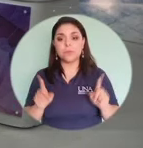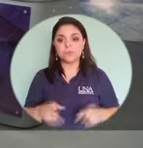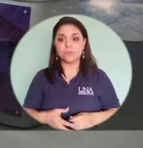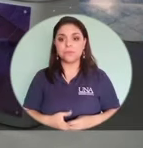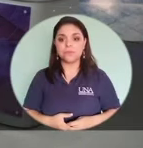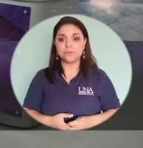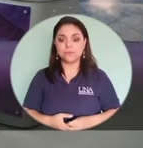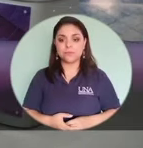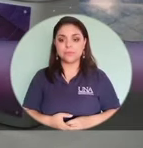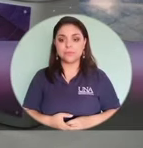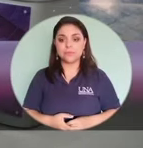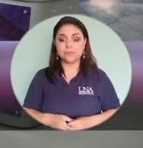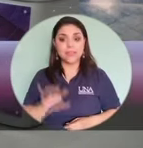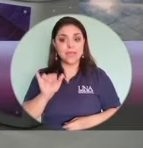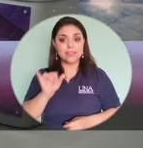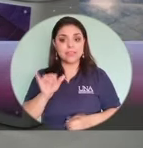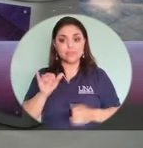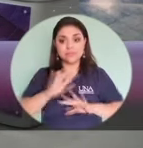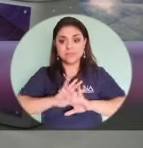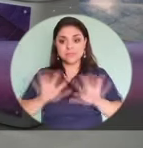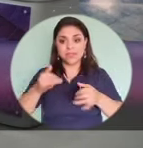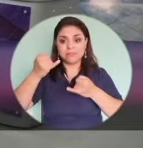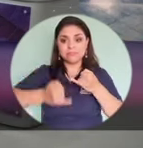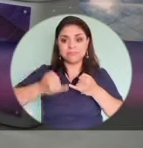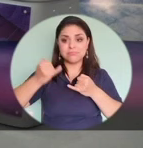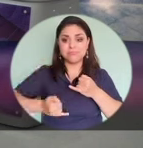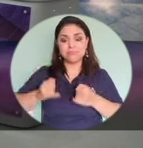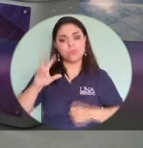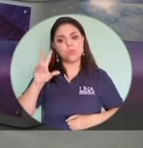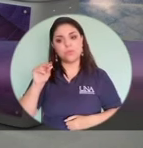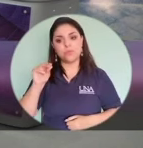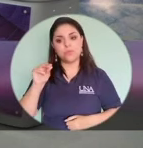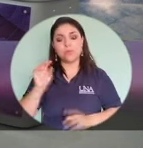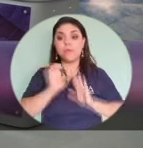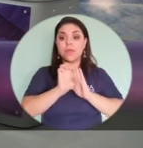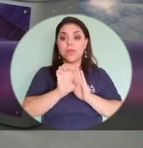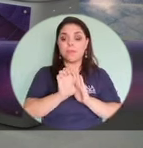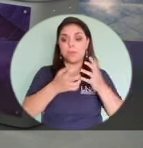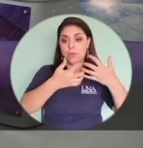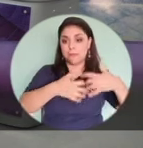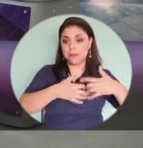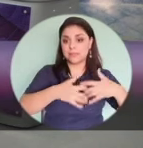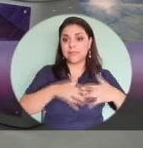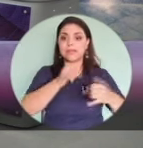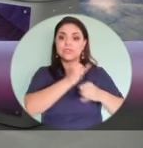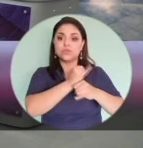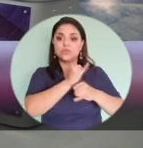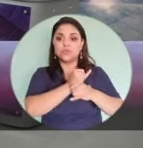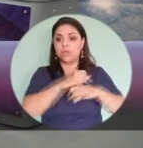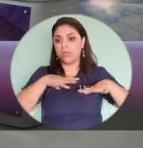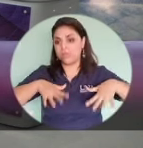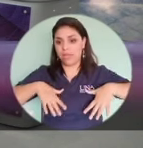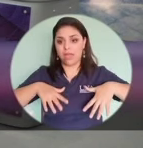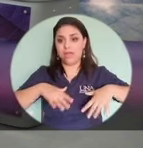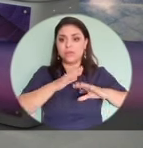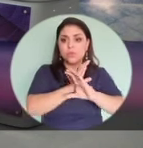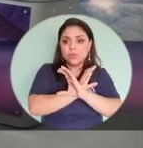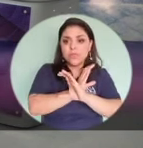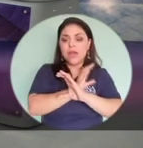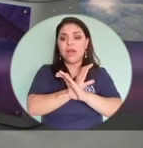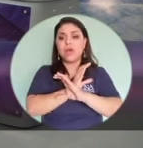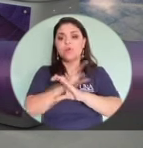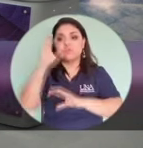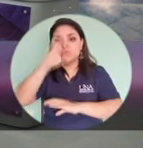esto no acaba. Entonces una empresa o una institución que no tome las precauciones de estar viendo las